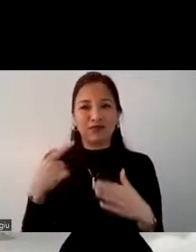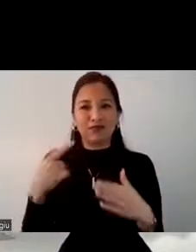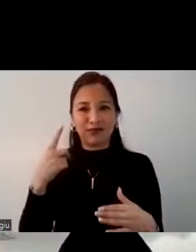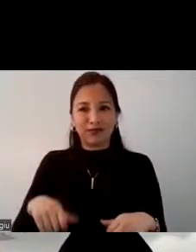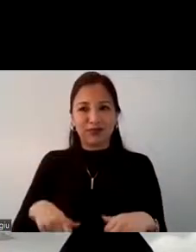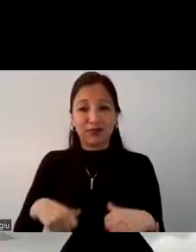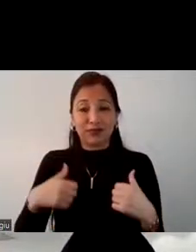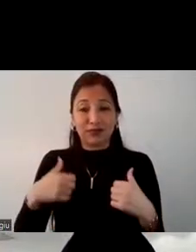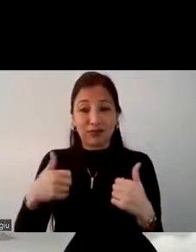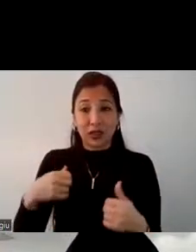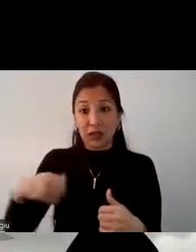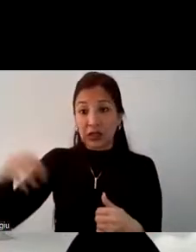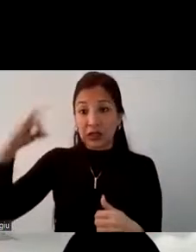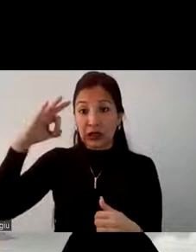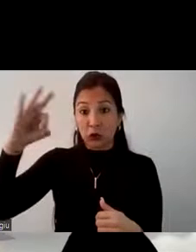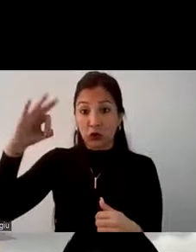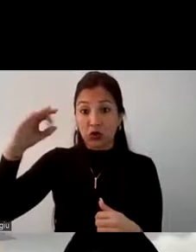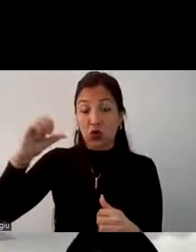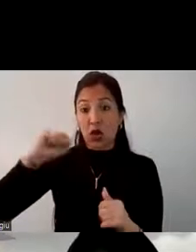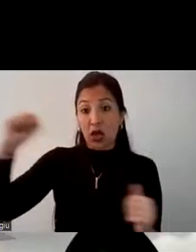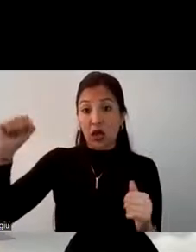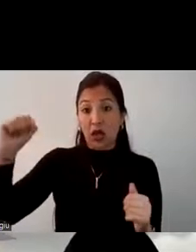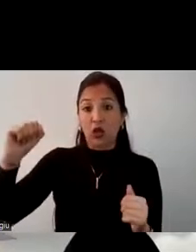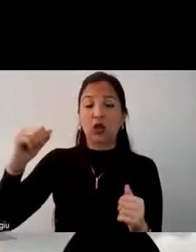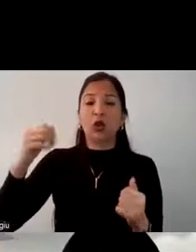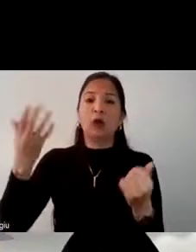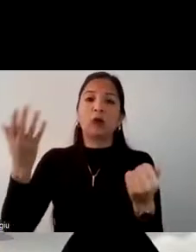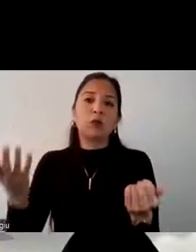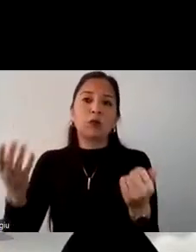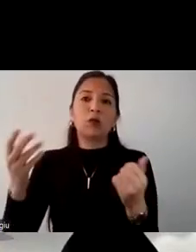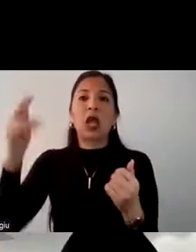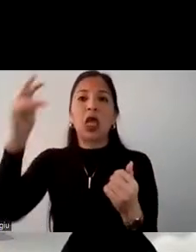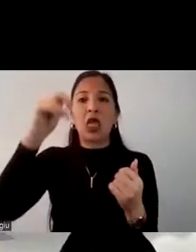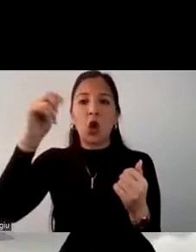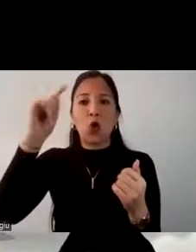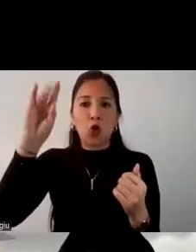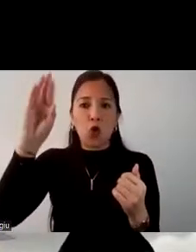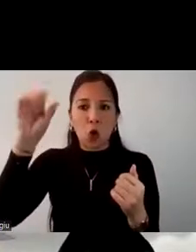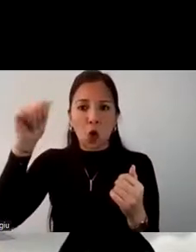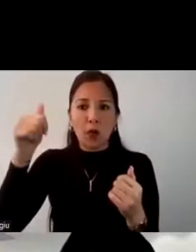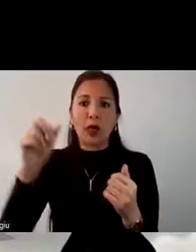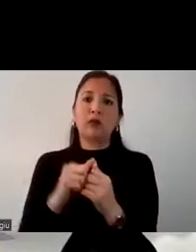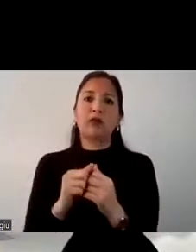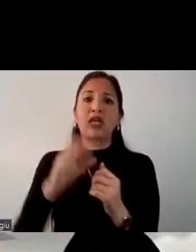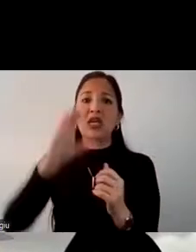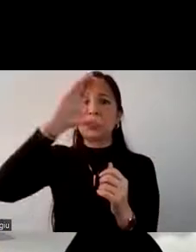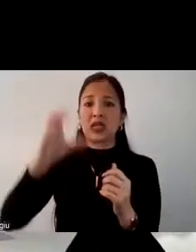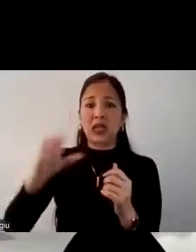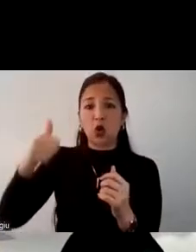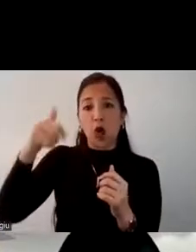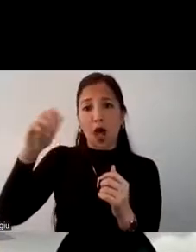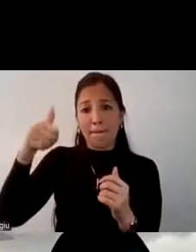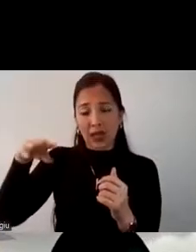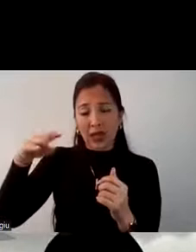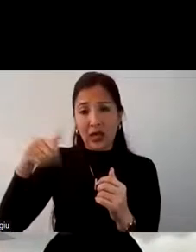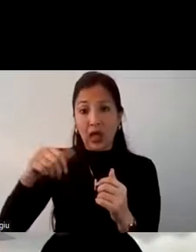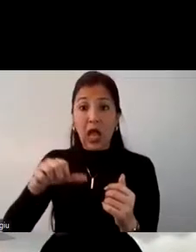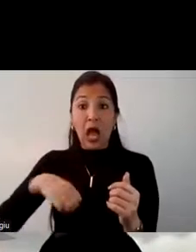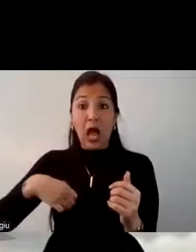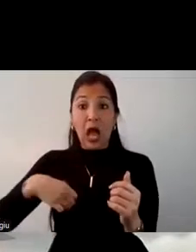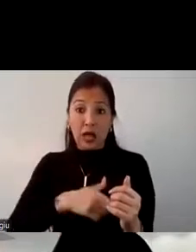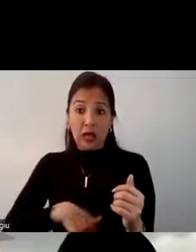tercer puesto ganando incluso a destinos de Norteamérica, destinos de Europa, destinos de Centroamérica, e incluso a destinos de Asia u